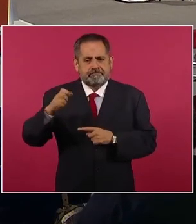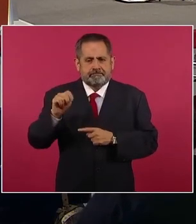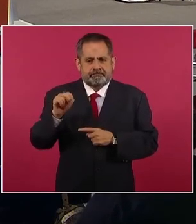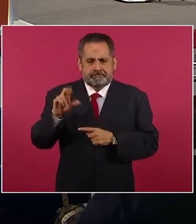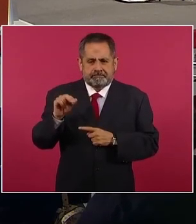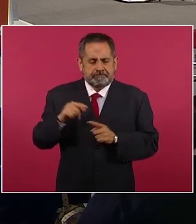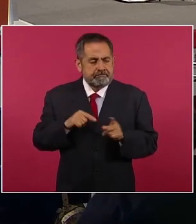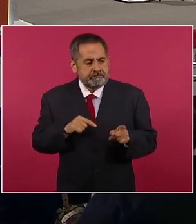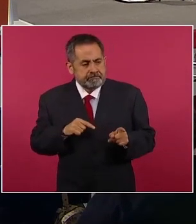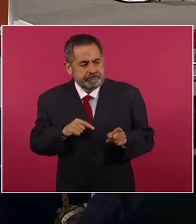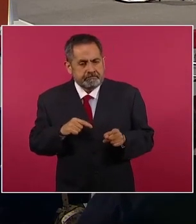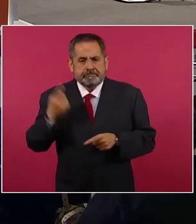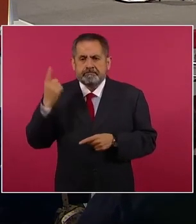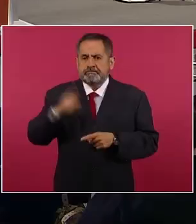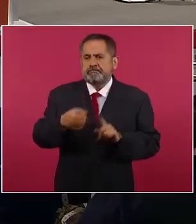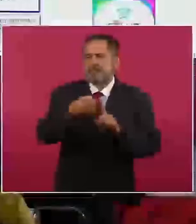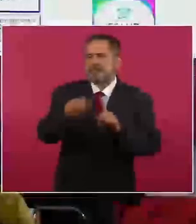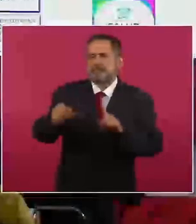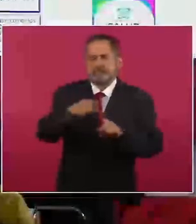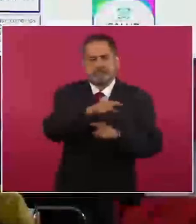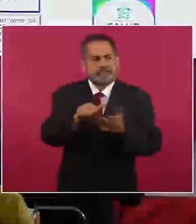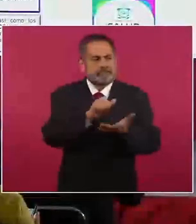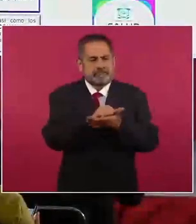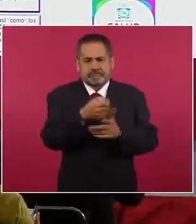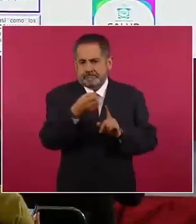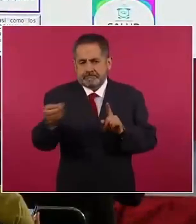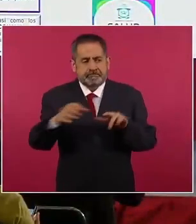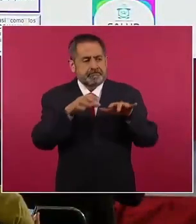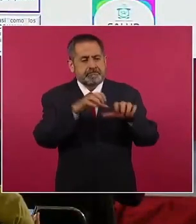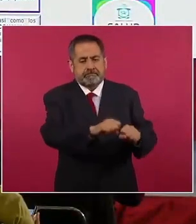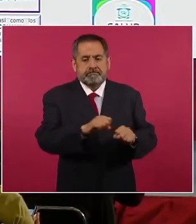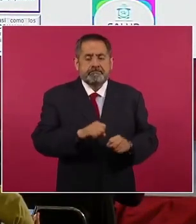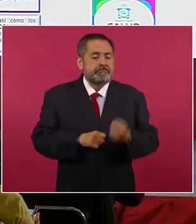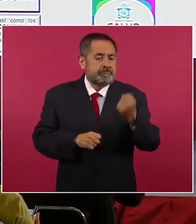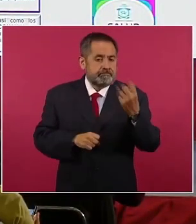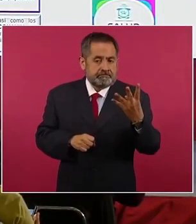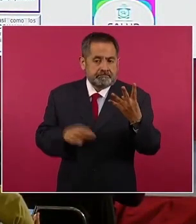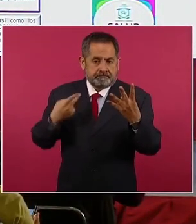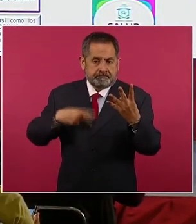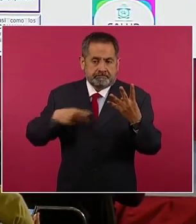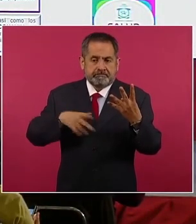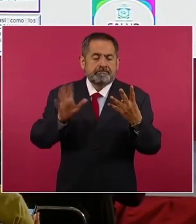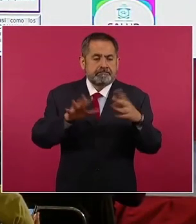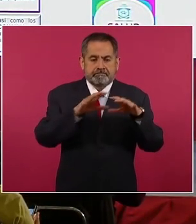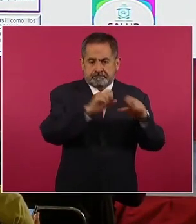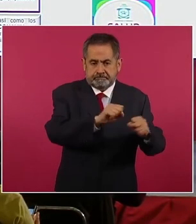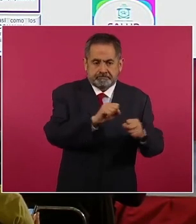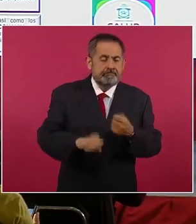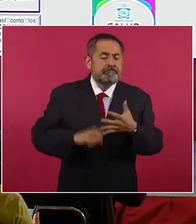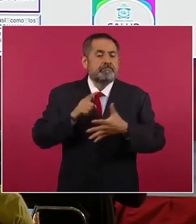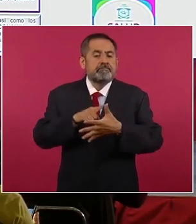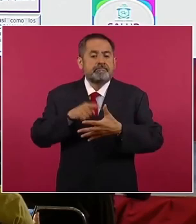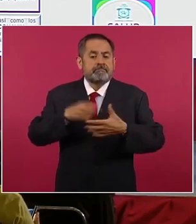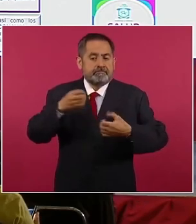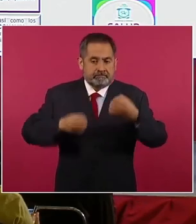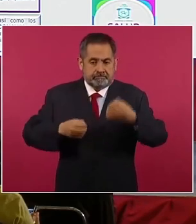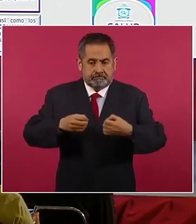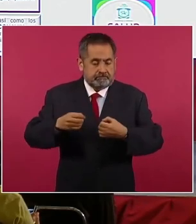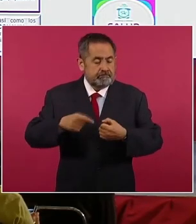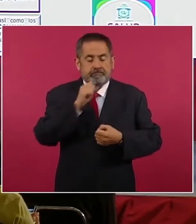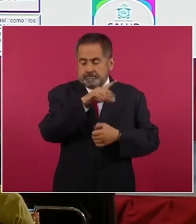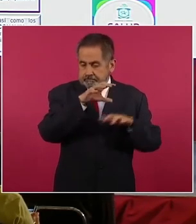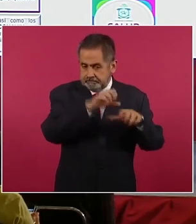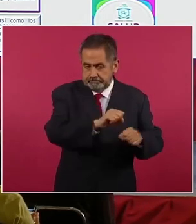giraron órdenes de aprehensión y se detuvo a cuatro personas, al juez cívico del municipio, al